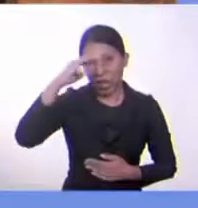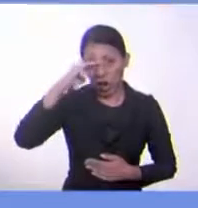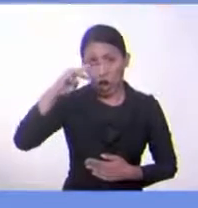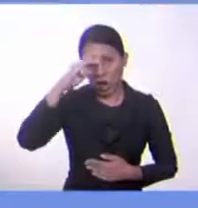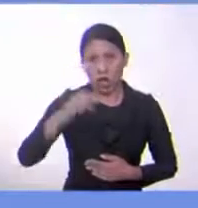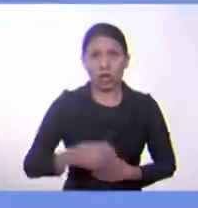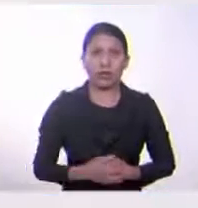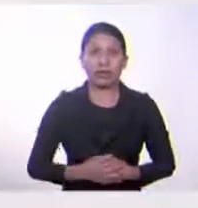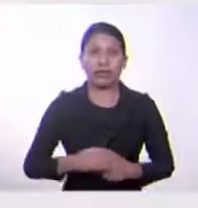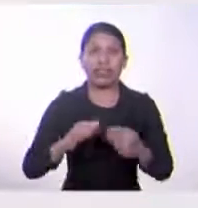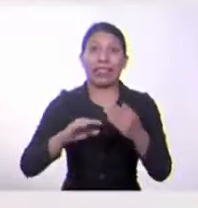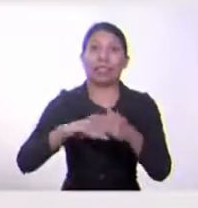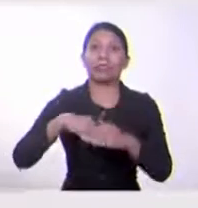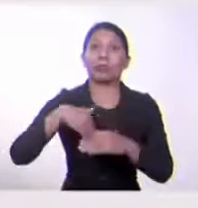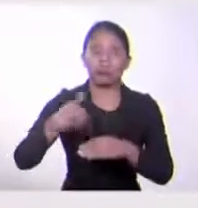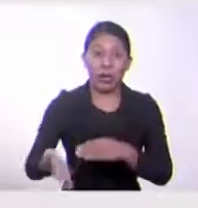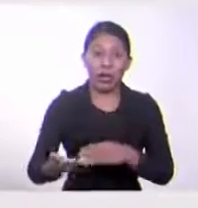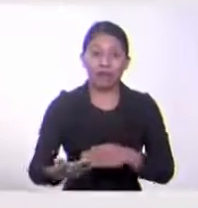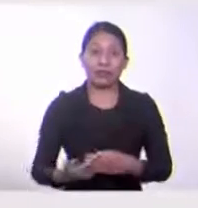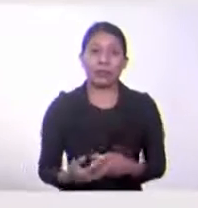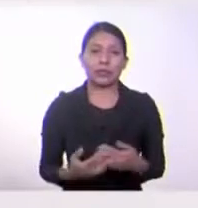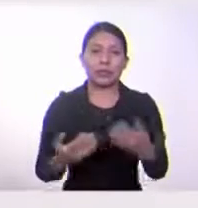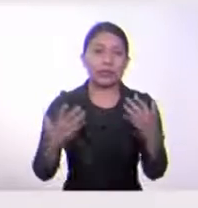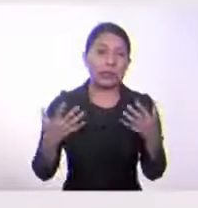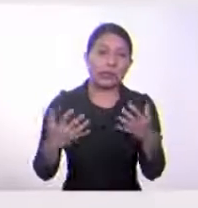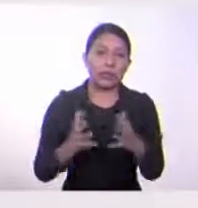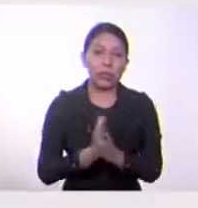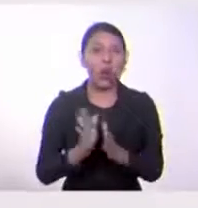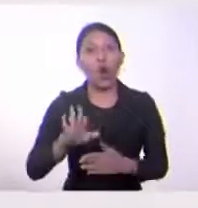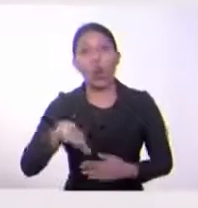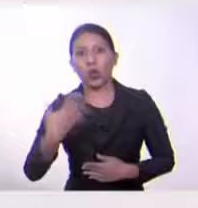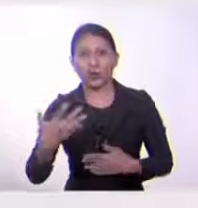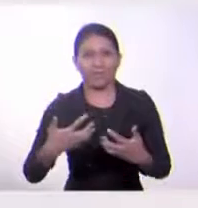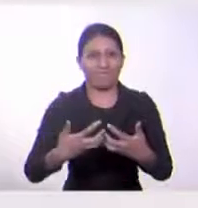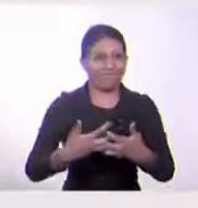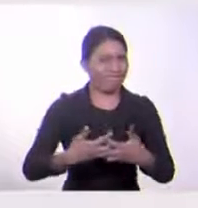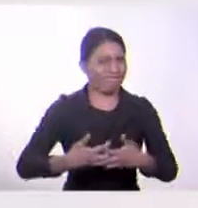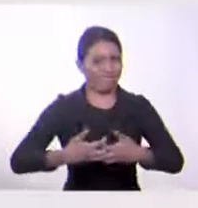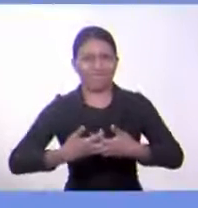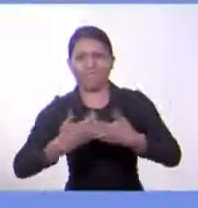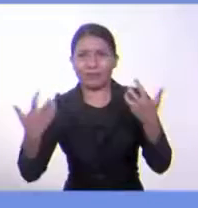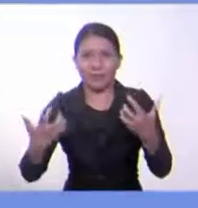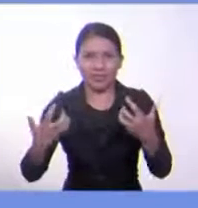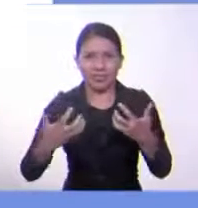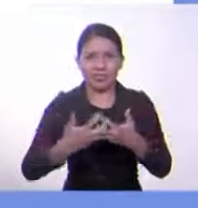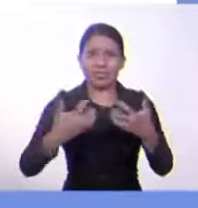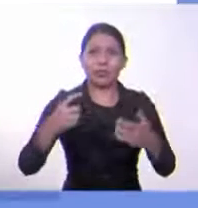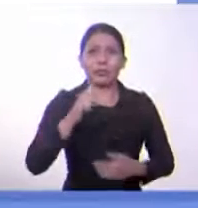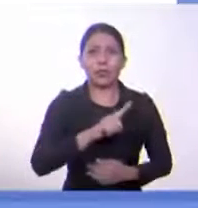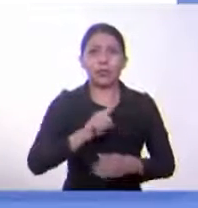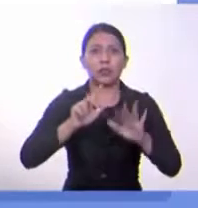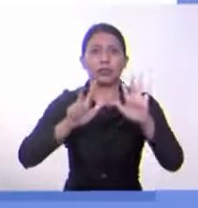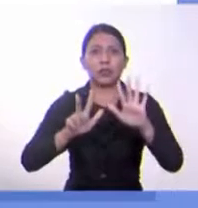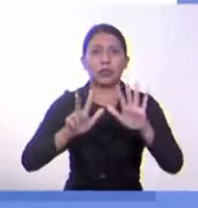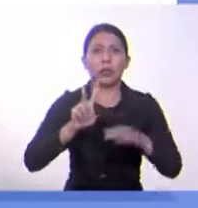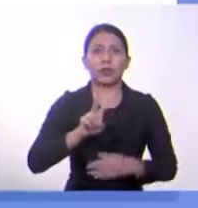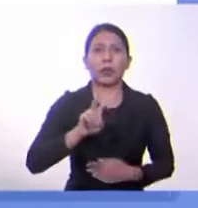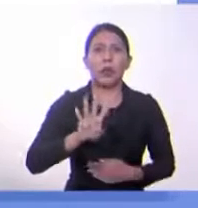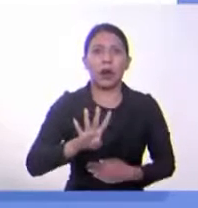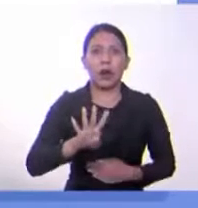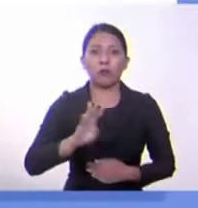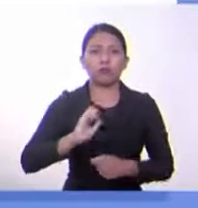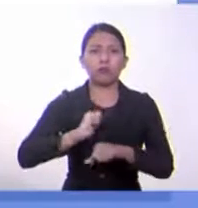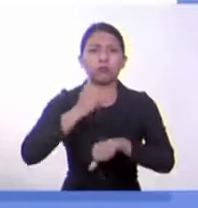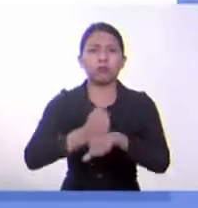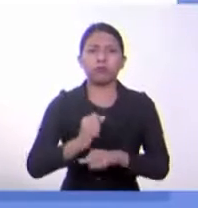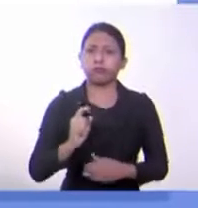más adelante hay otra separación. Salimos y en 1824 se establece